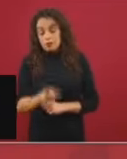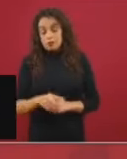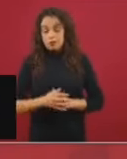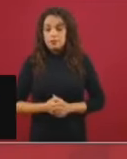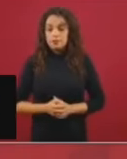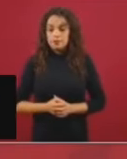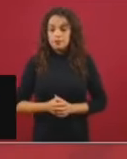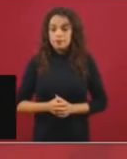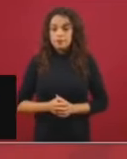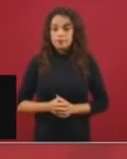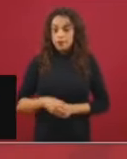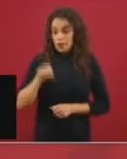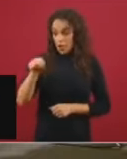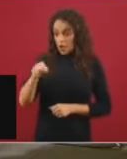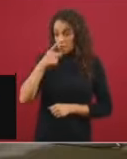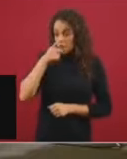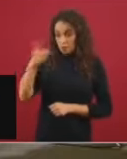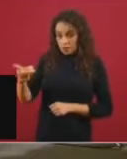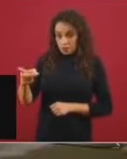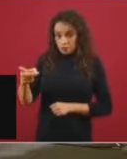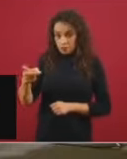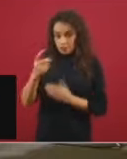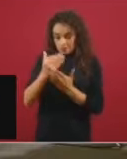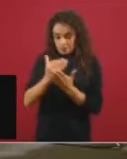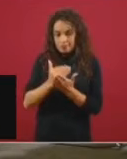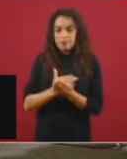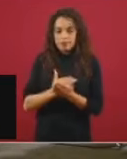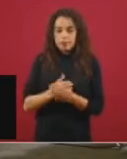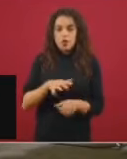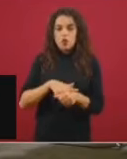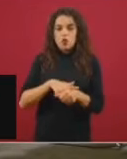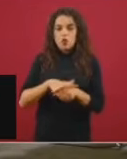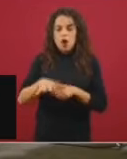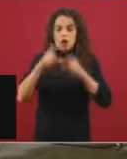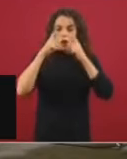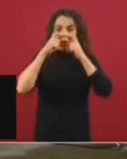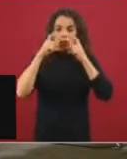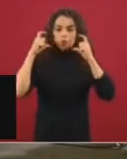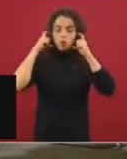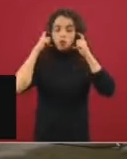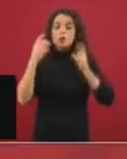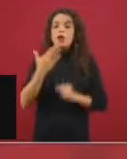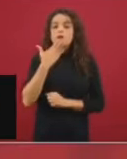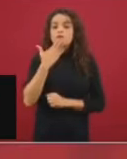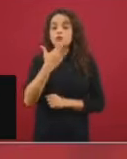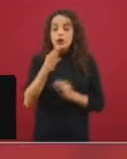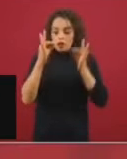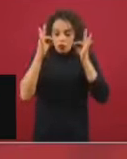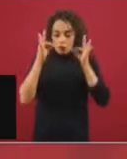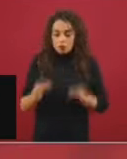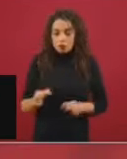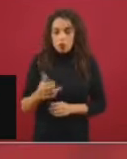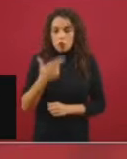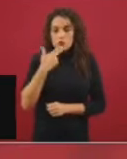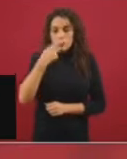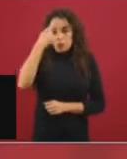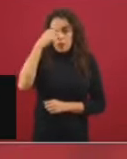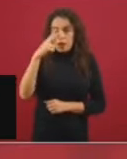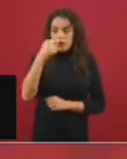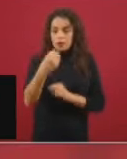que ahí se describe es cuáles son los cubrebocas que pueden tener la eficiencia suficiente en términos de filtrado para